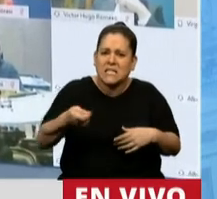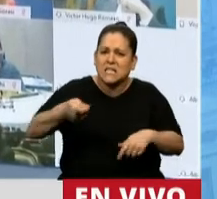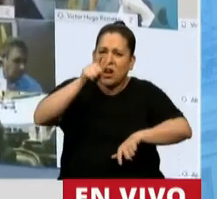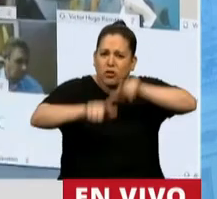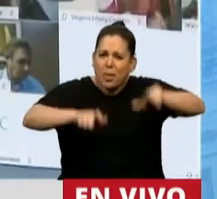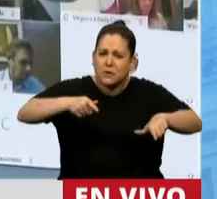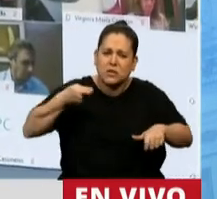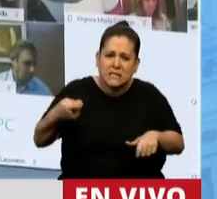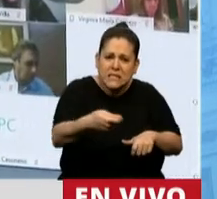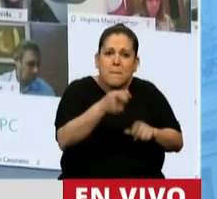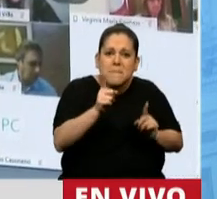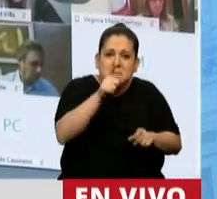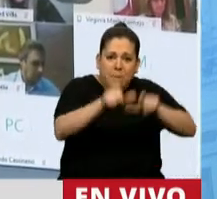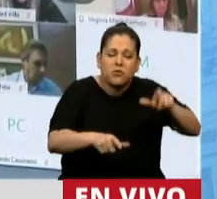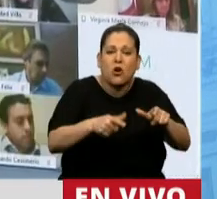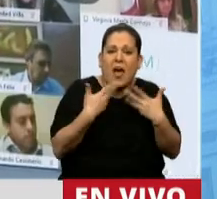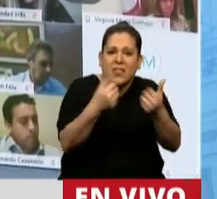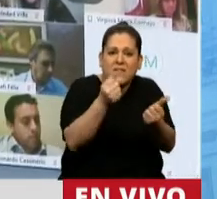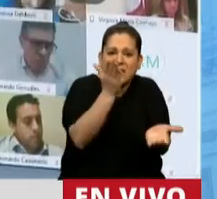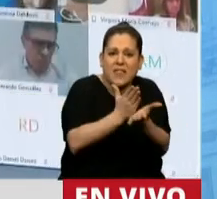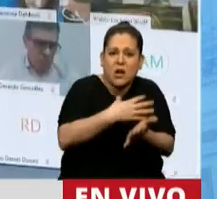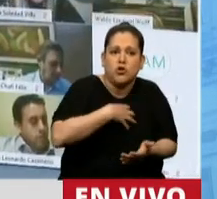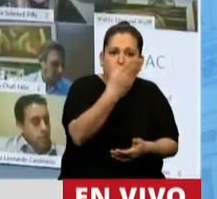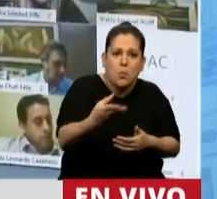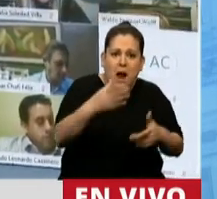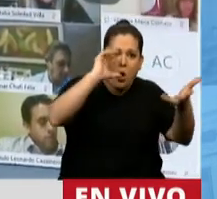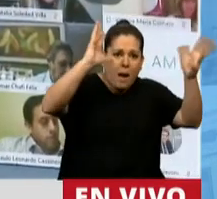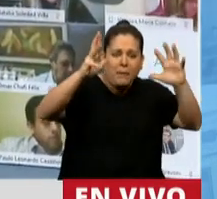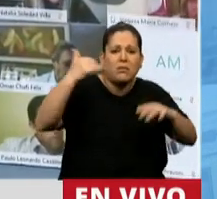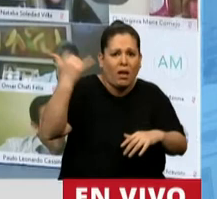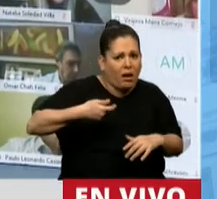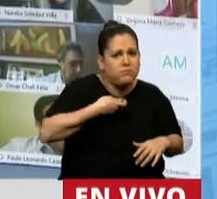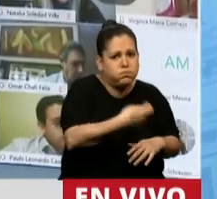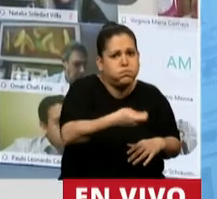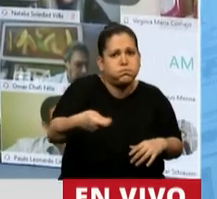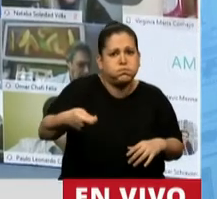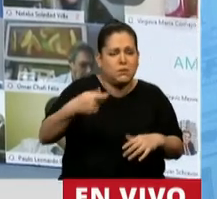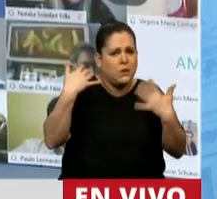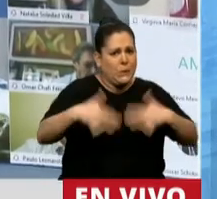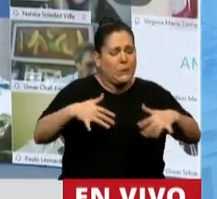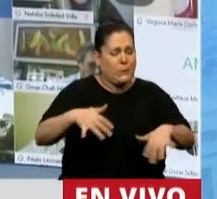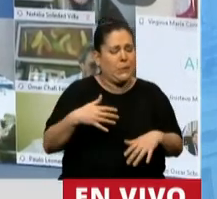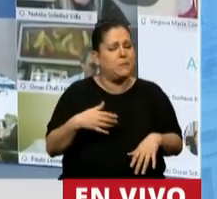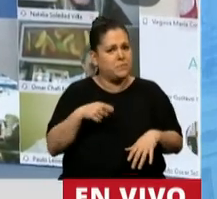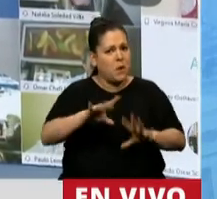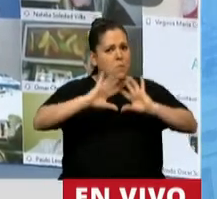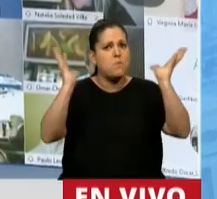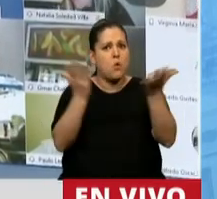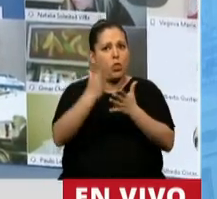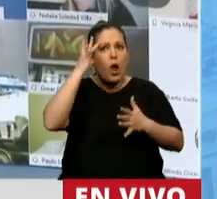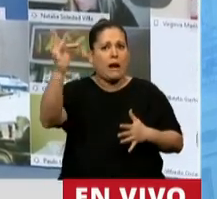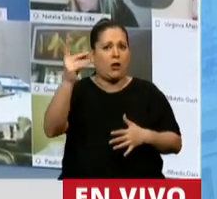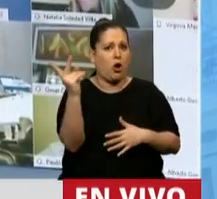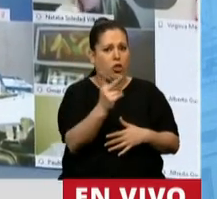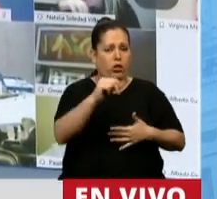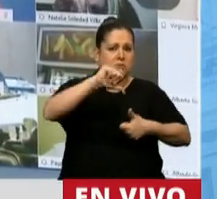defensoras de derechos humanos en temas ambientales existen en el mundo. En ese sentido, Escazú